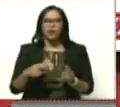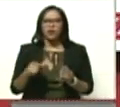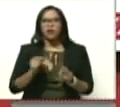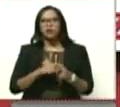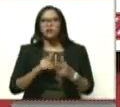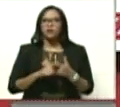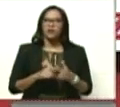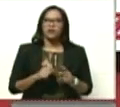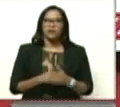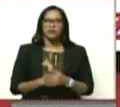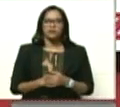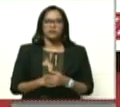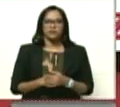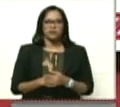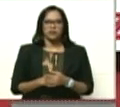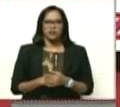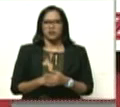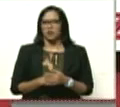que sacar 200 permisos.